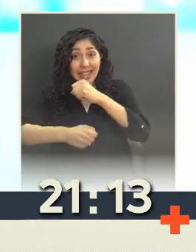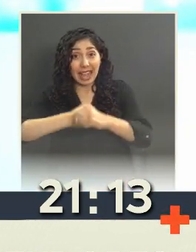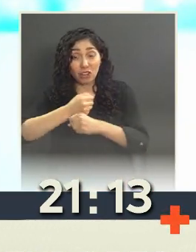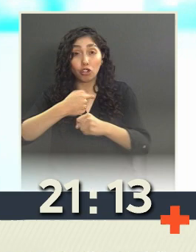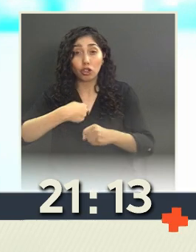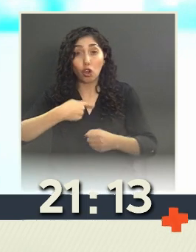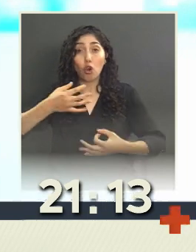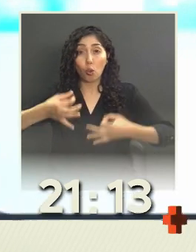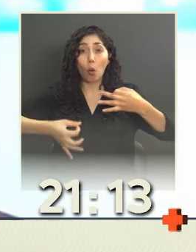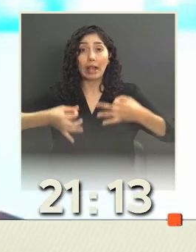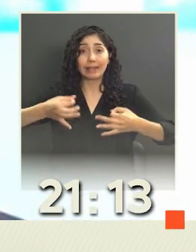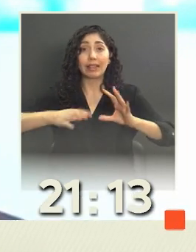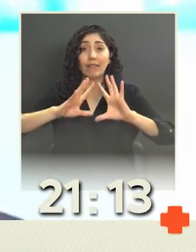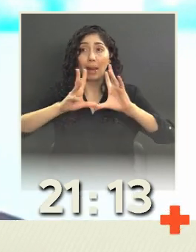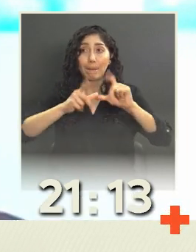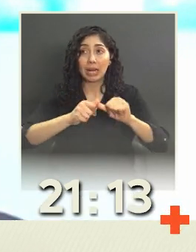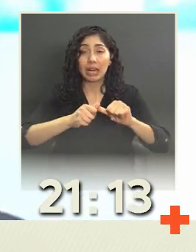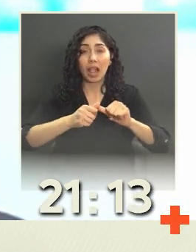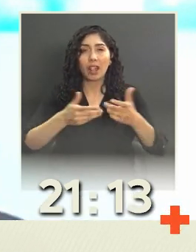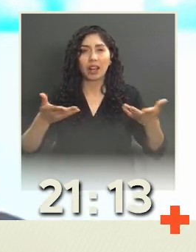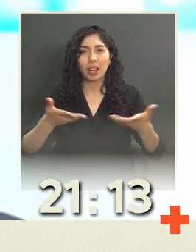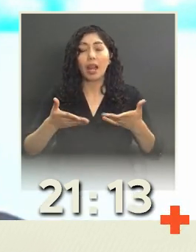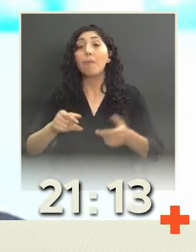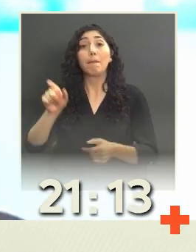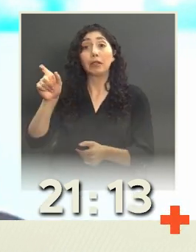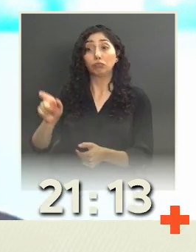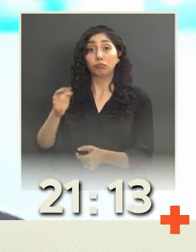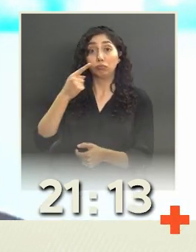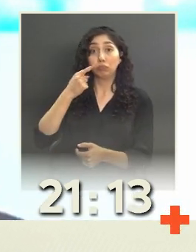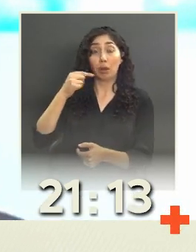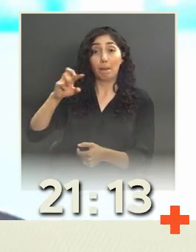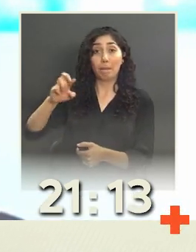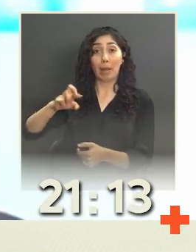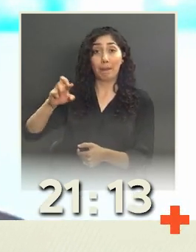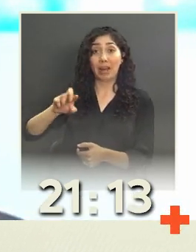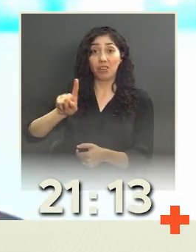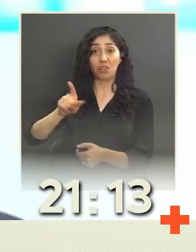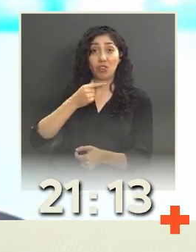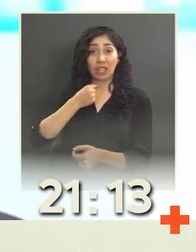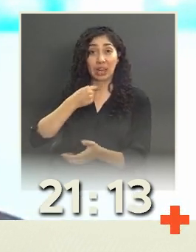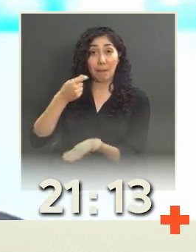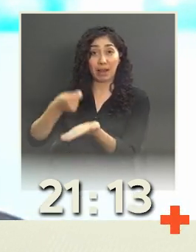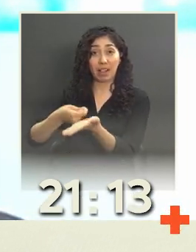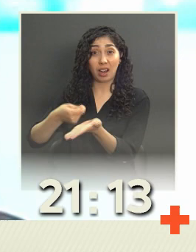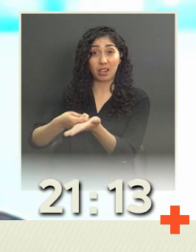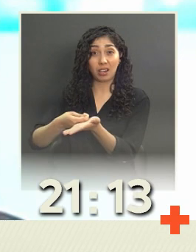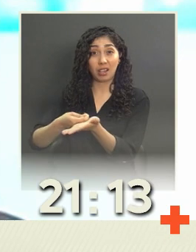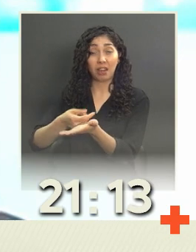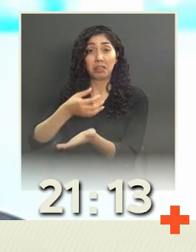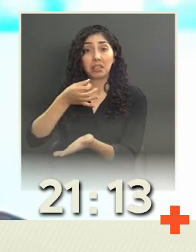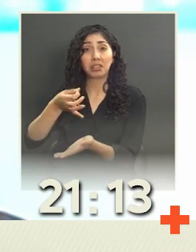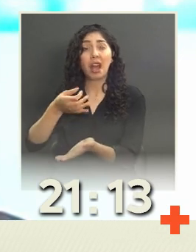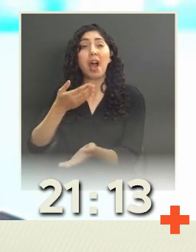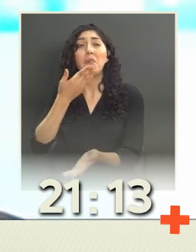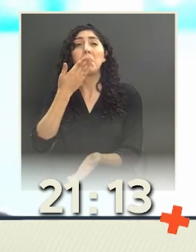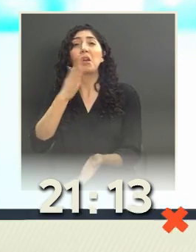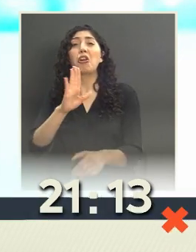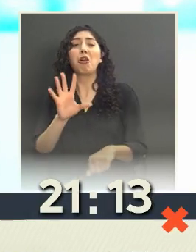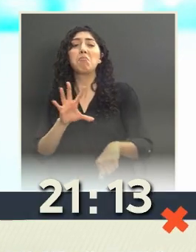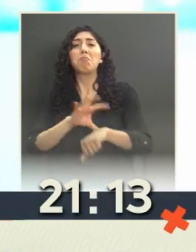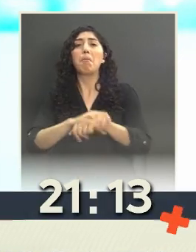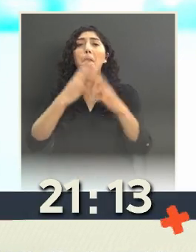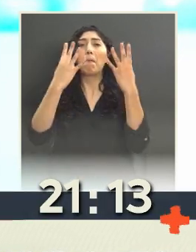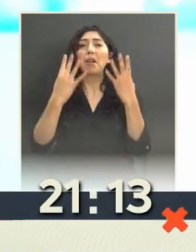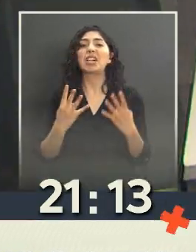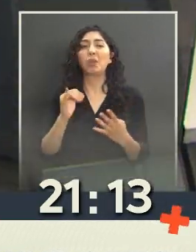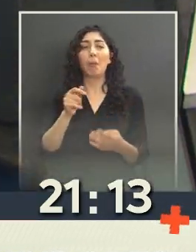lo que uno aprecia es que el deudor de pensión alimenticia que no quiere pagar, prefiere incluso estar privado de libertad a pagar su